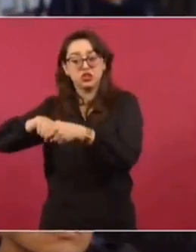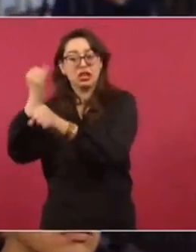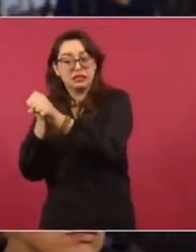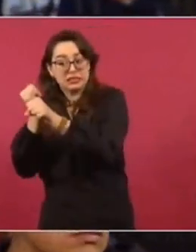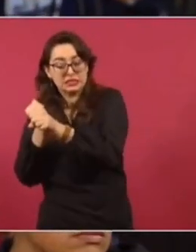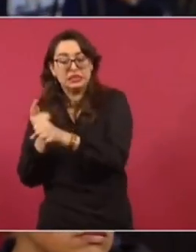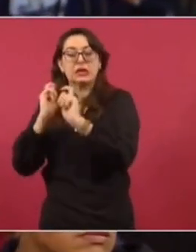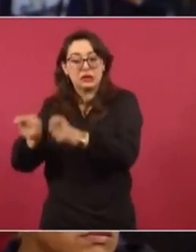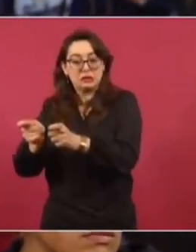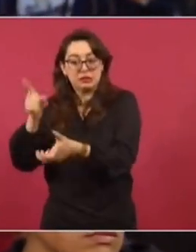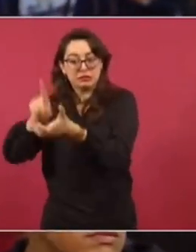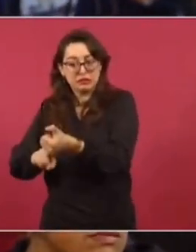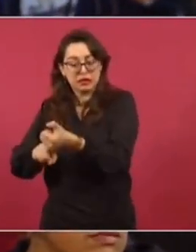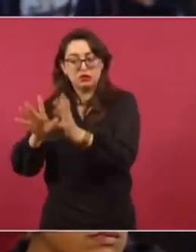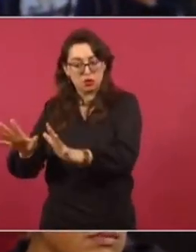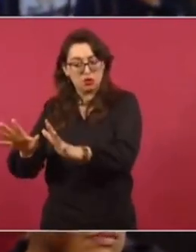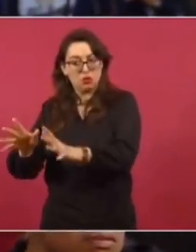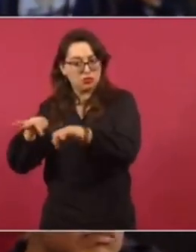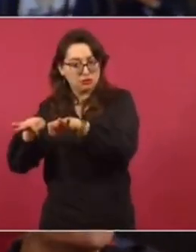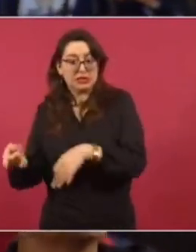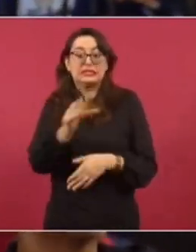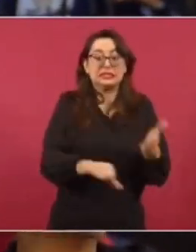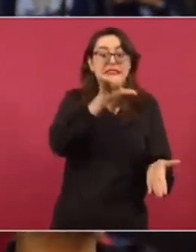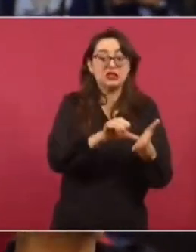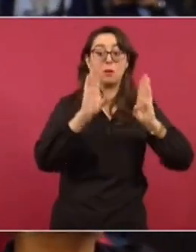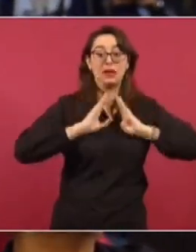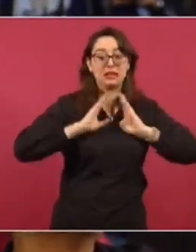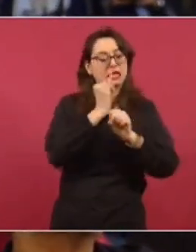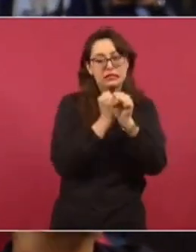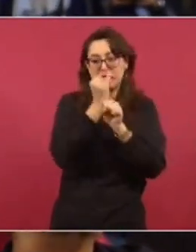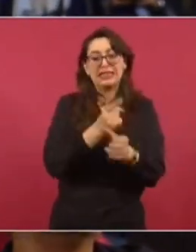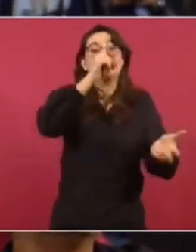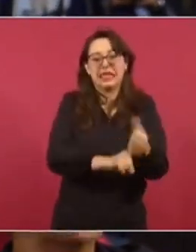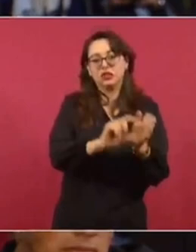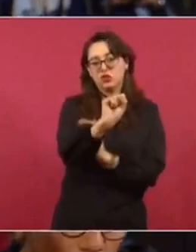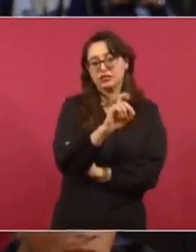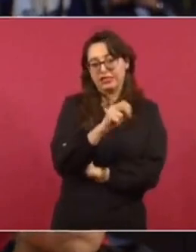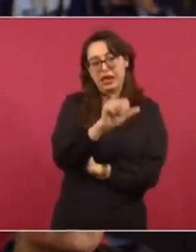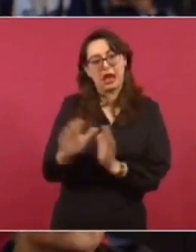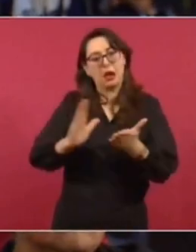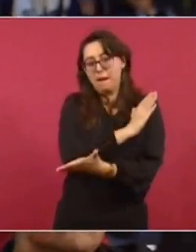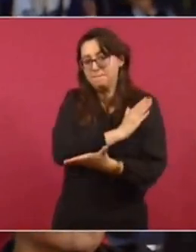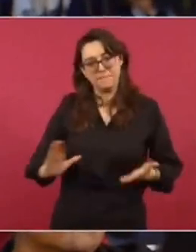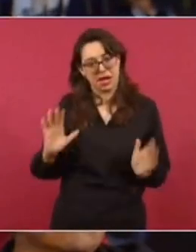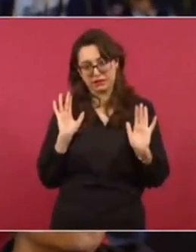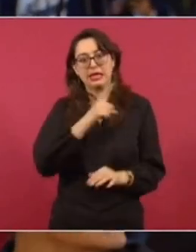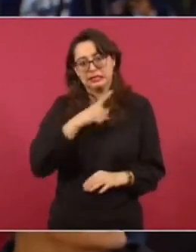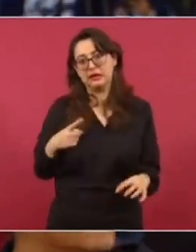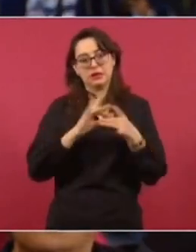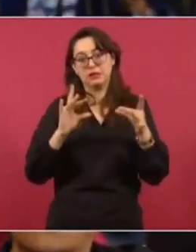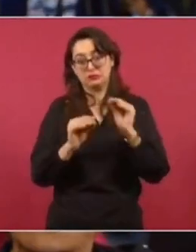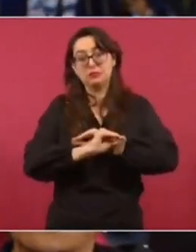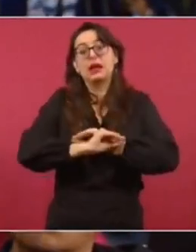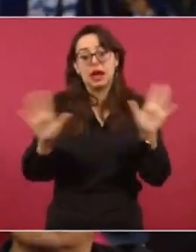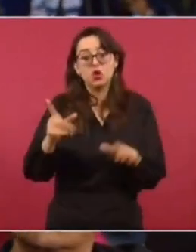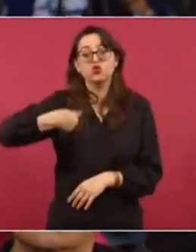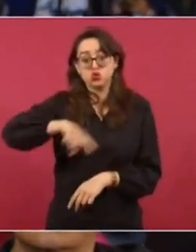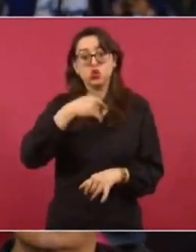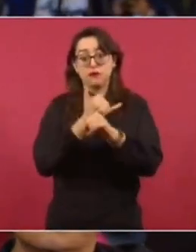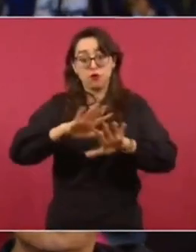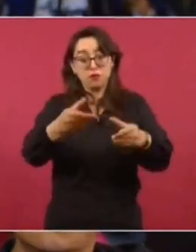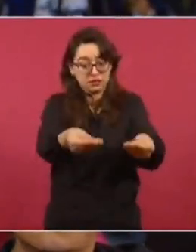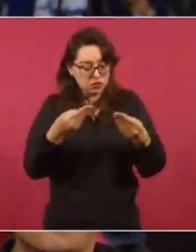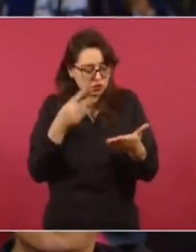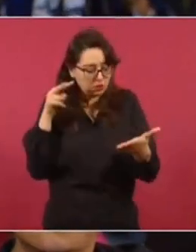dirigido por un militar retirado. Y el Centro Militar de Inteligencia es un organismo interno de la Sedena, del Estado Mayor de la Defensa Nacional. Y la información que tenemos, que